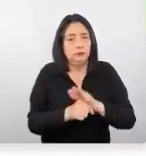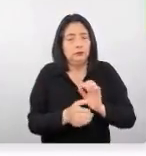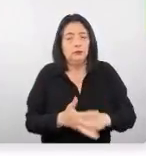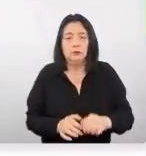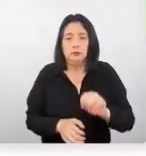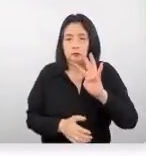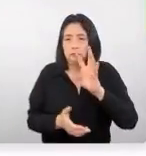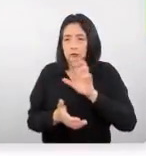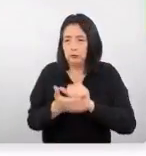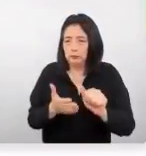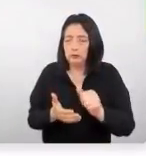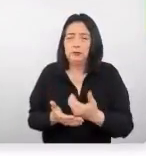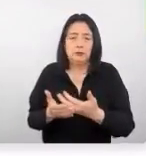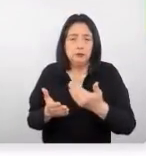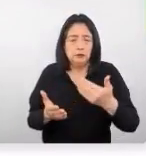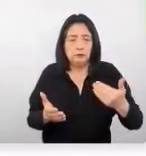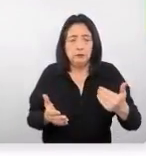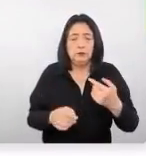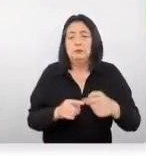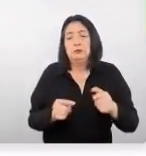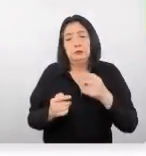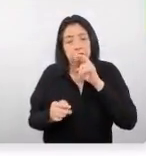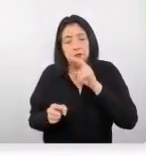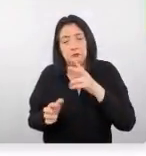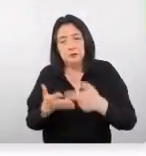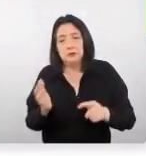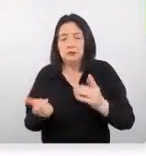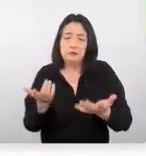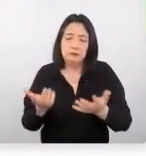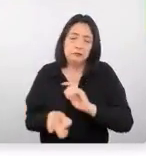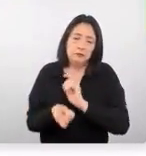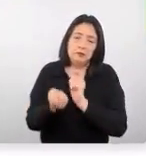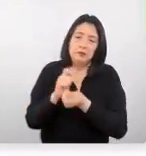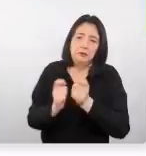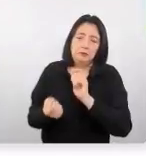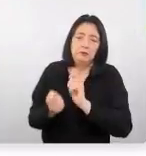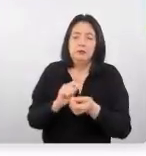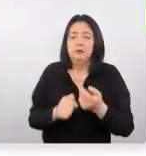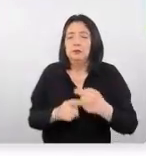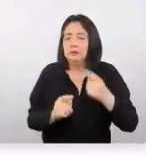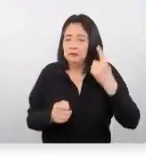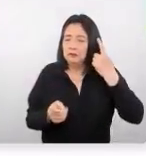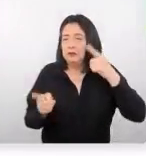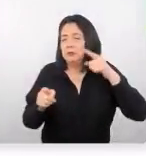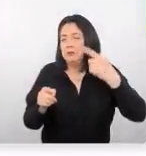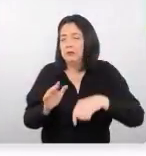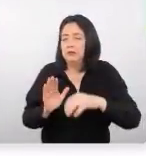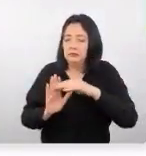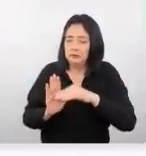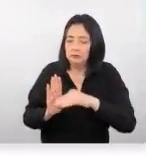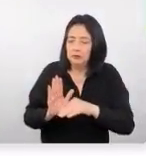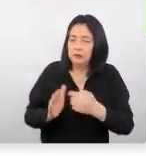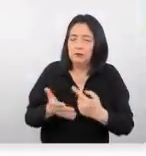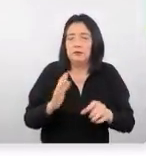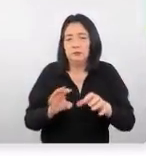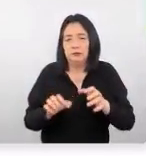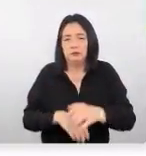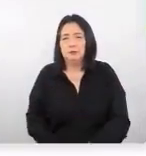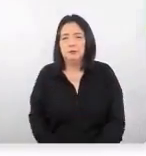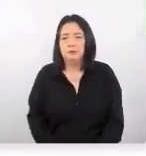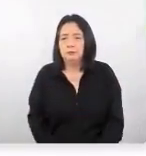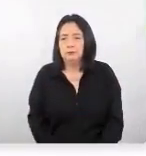cuatro meses de anticipación pero vamos a ver que esto va a ir variando de acuerdo a las restricciones y las medidas que se vayan dando